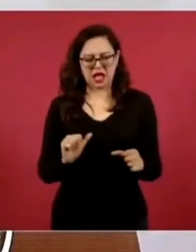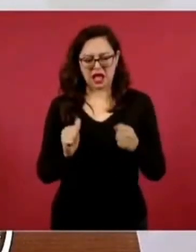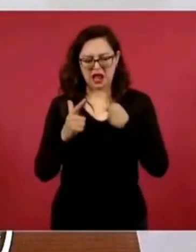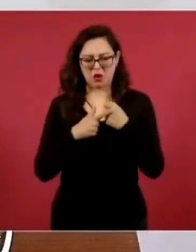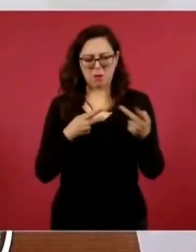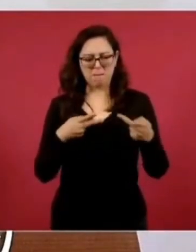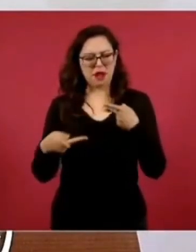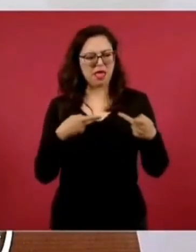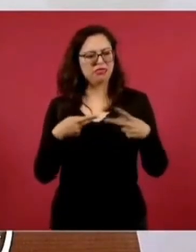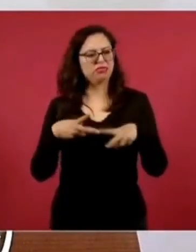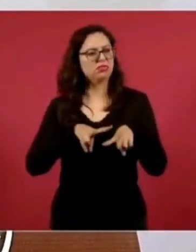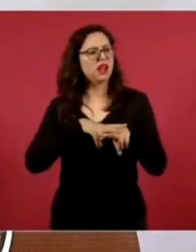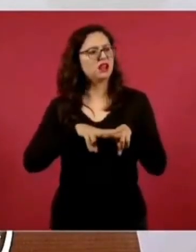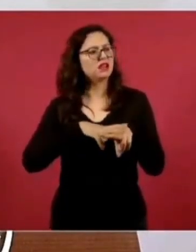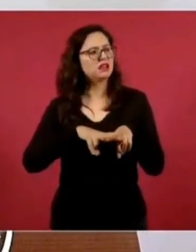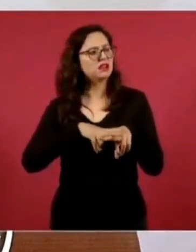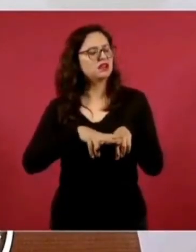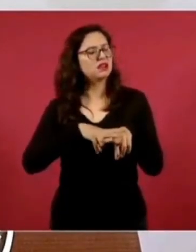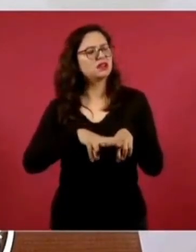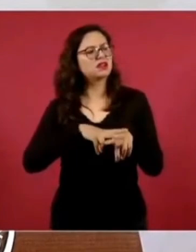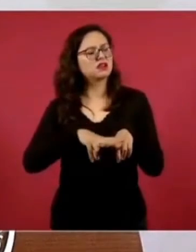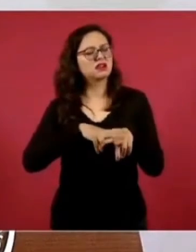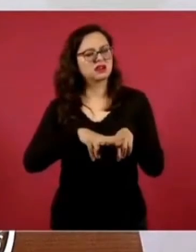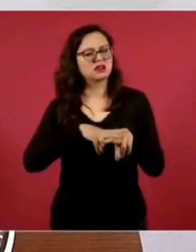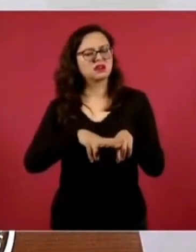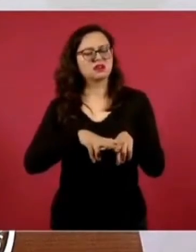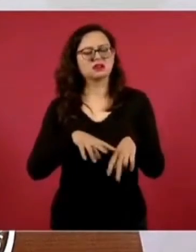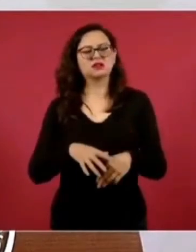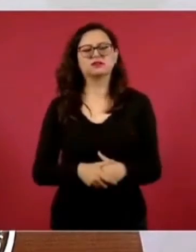las líneas del tren,